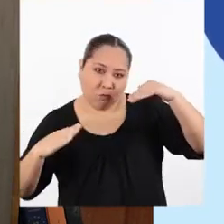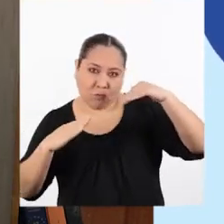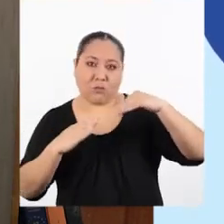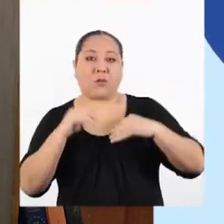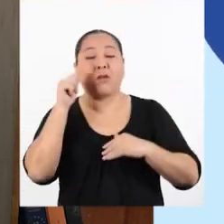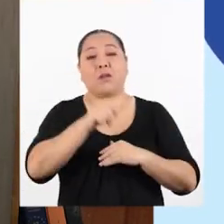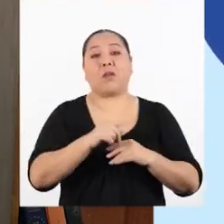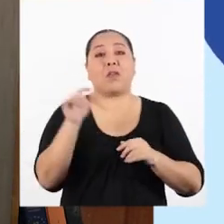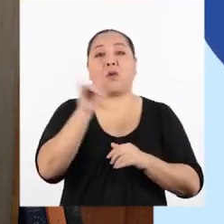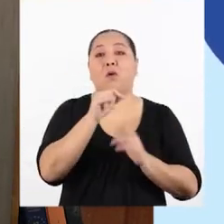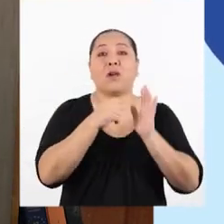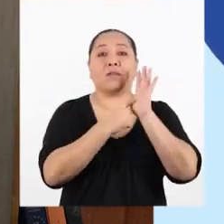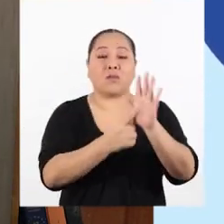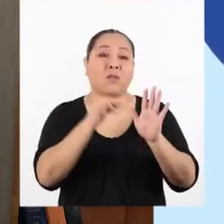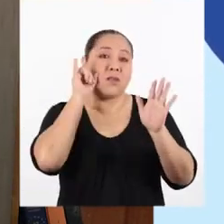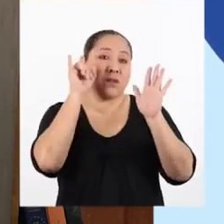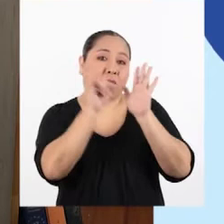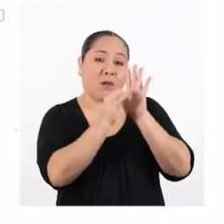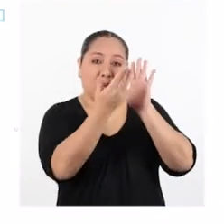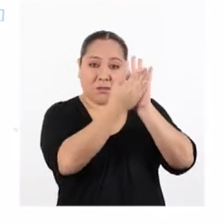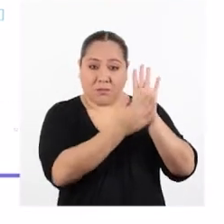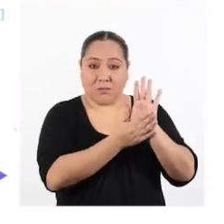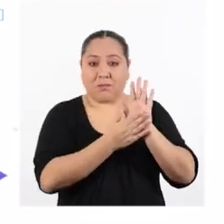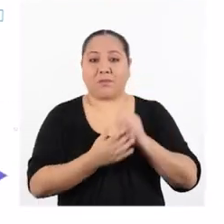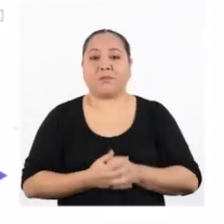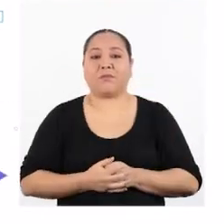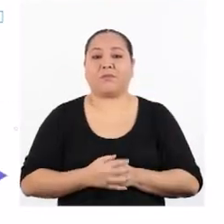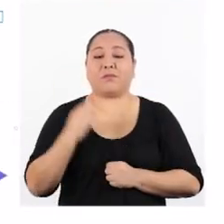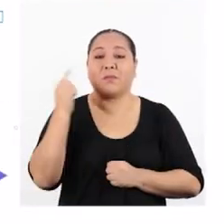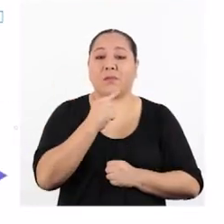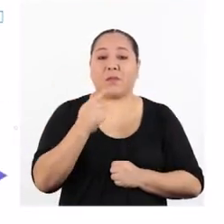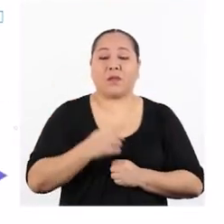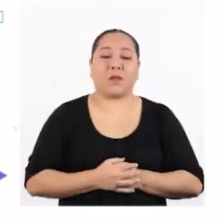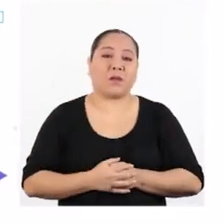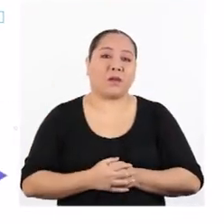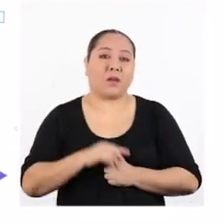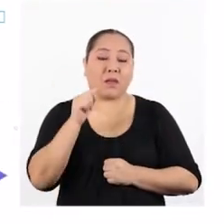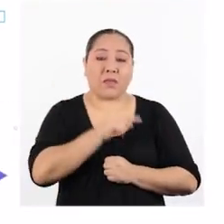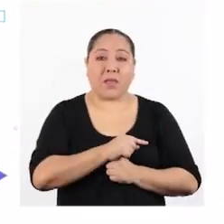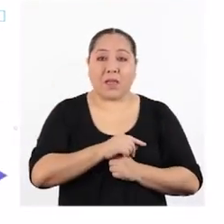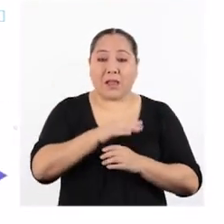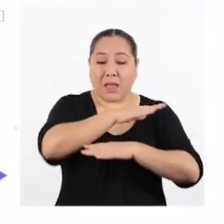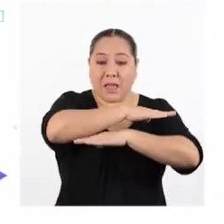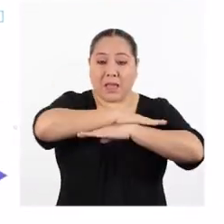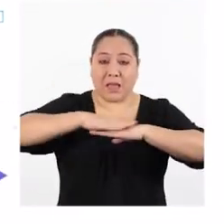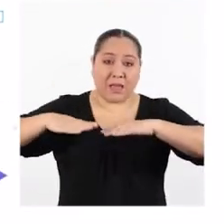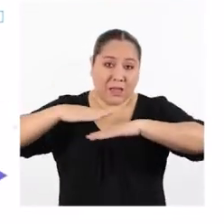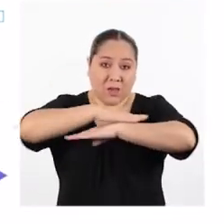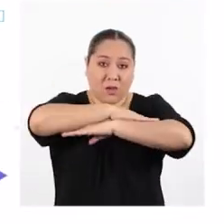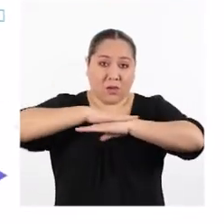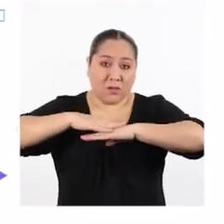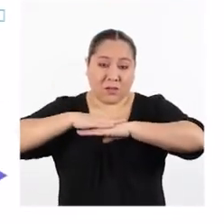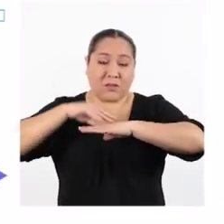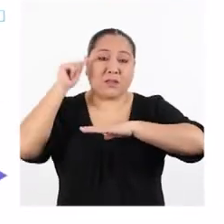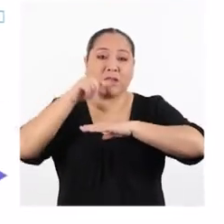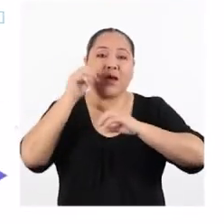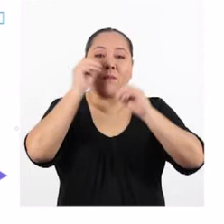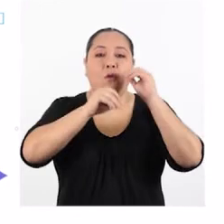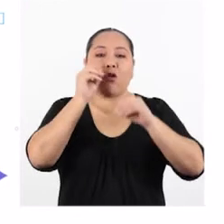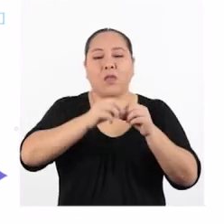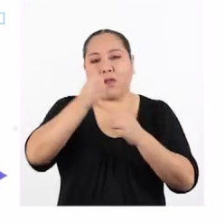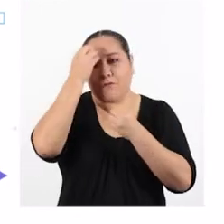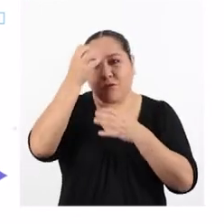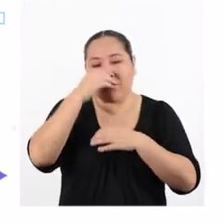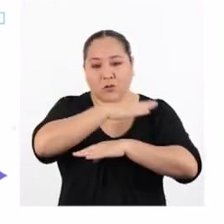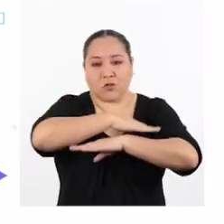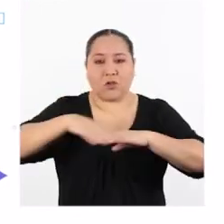tal como se muestra en esta figura. Generalmente, en el eje horizontal se registran los datos de la